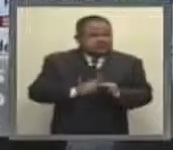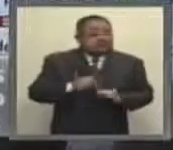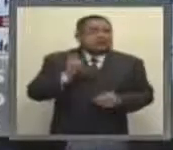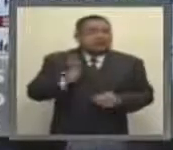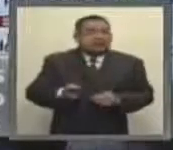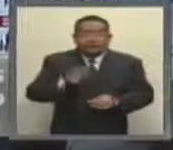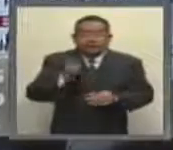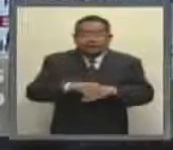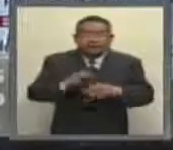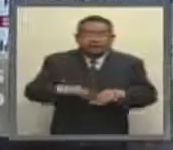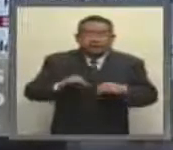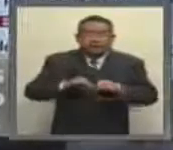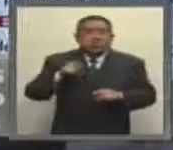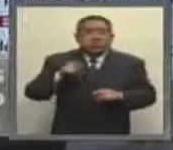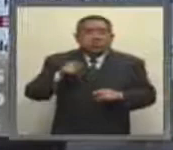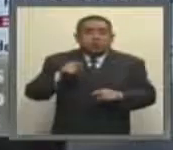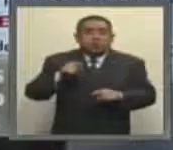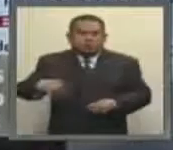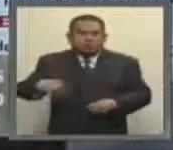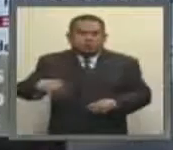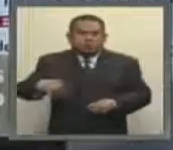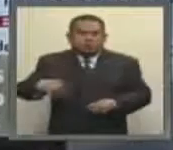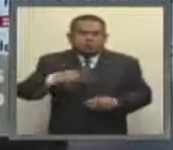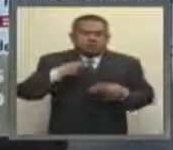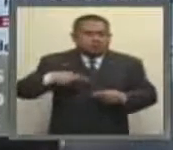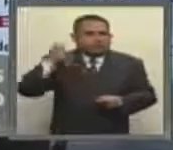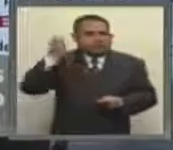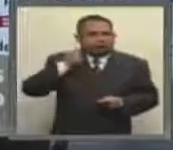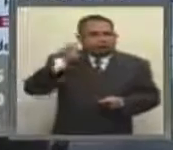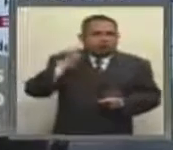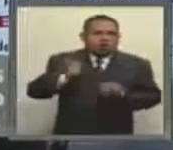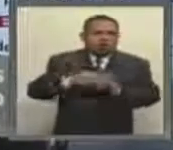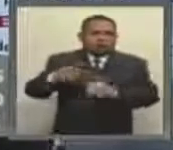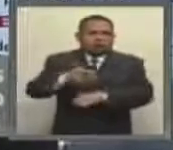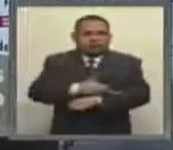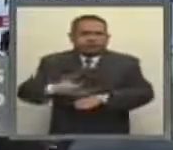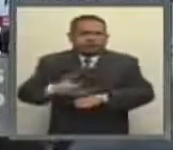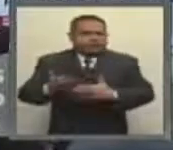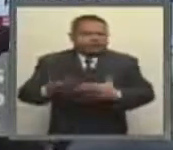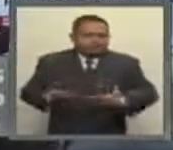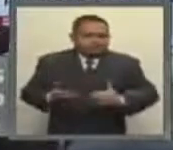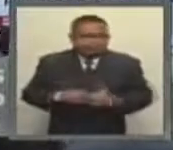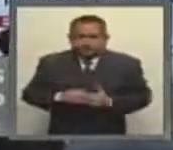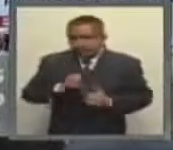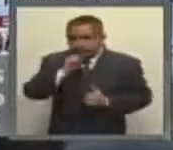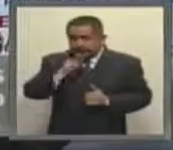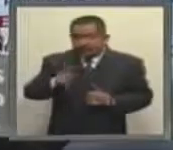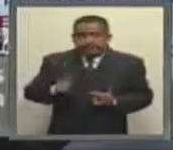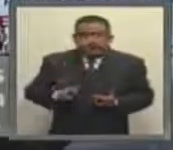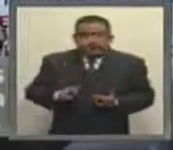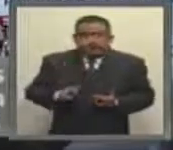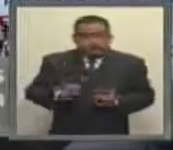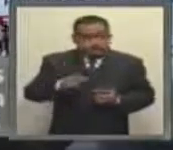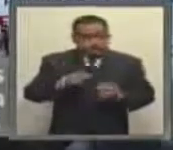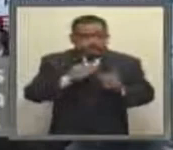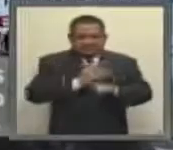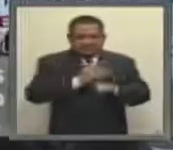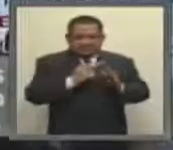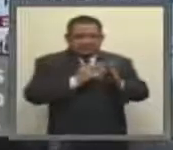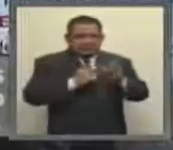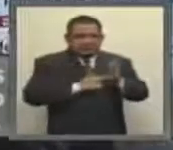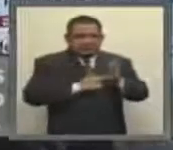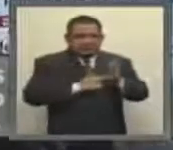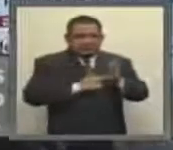sobre todo en perjuicio de los pensionados y sus familiares. Además de que dicho régimen de